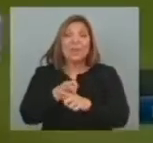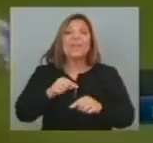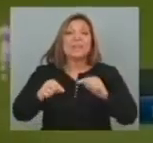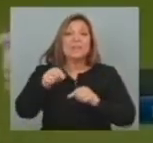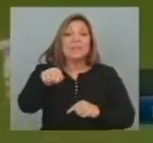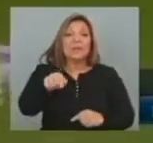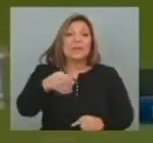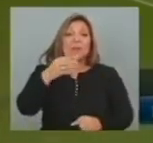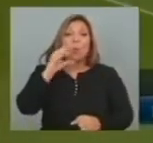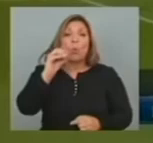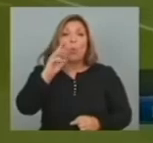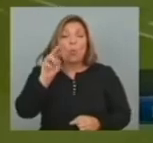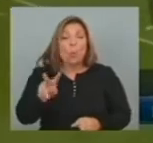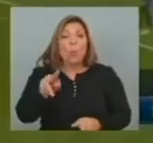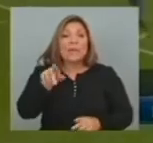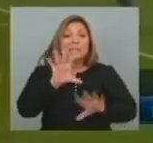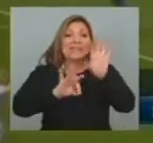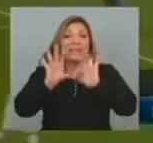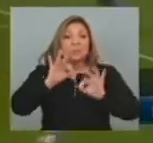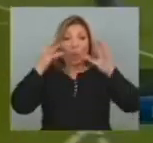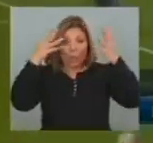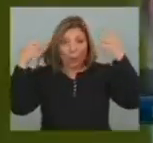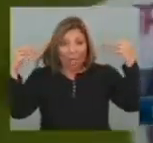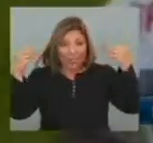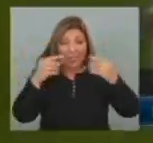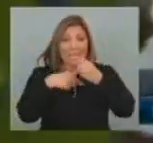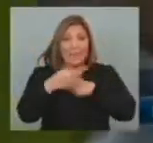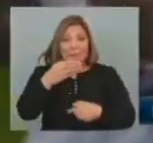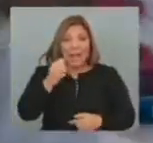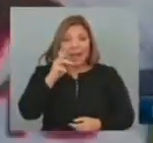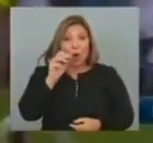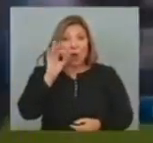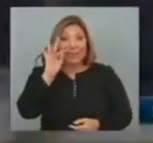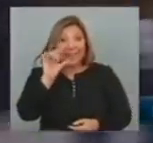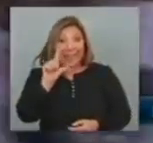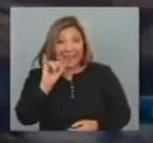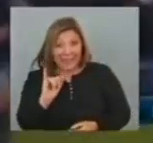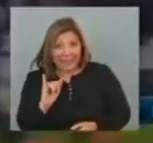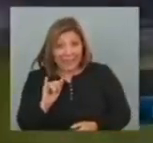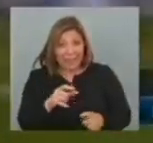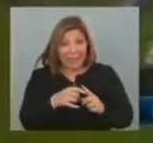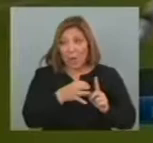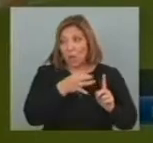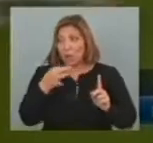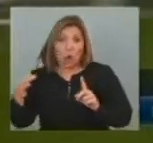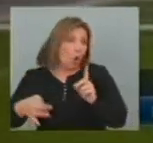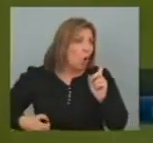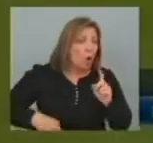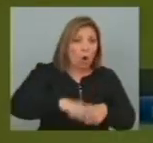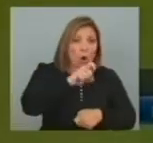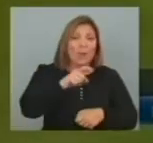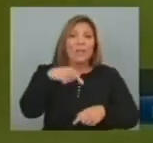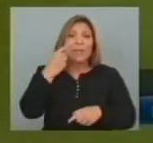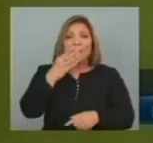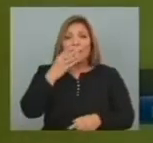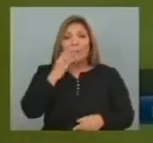Filipe Cocu Histórico De la selección De Holanda Mario Balotelli Desvía la pelota Hace su gol En el partido Y después Juega de